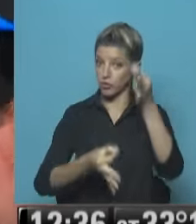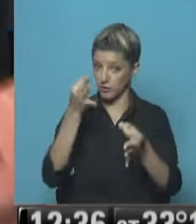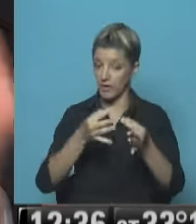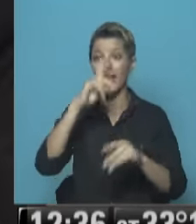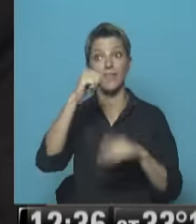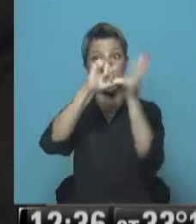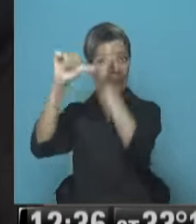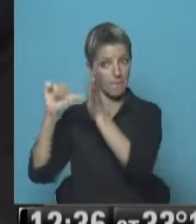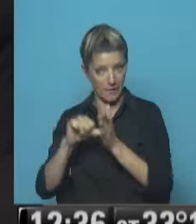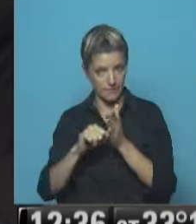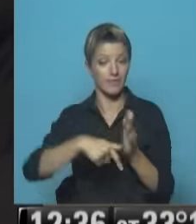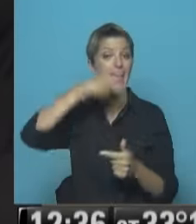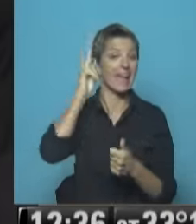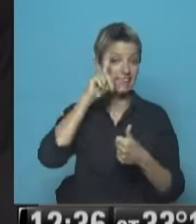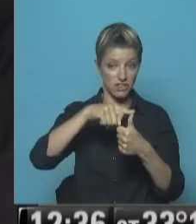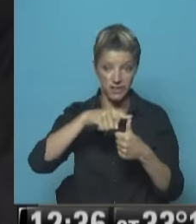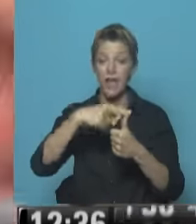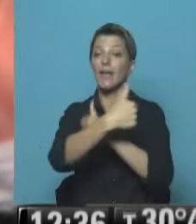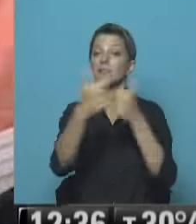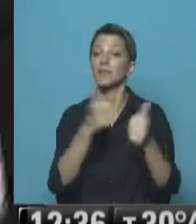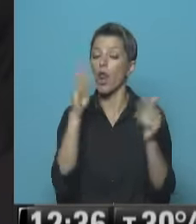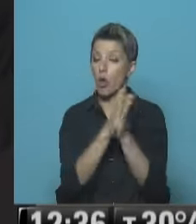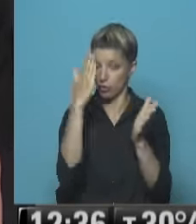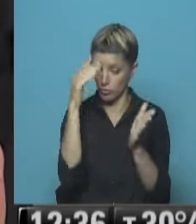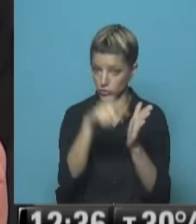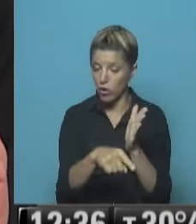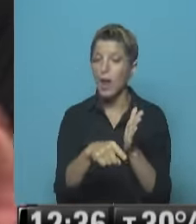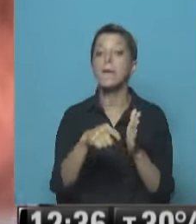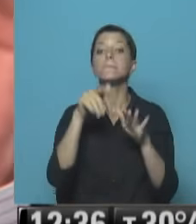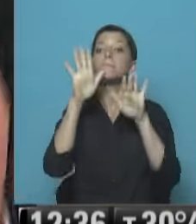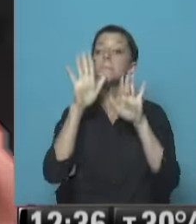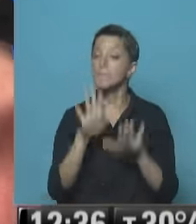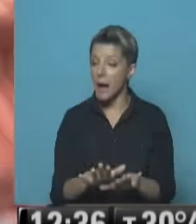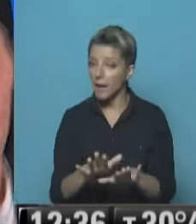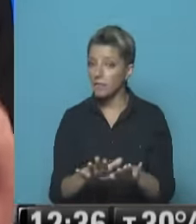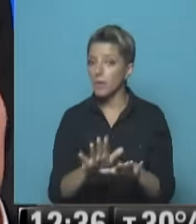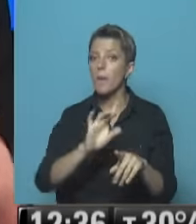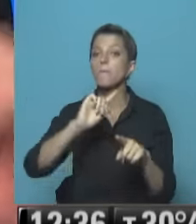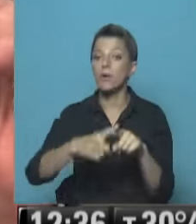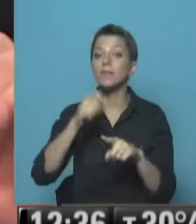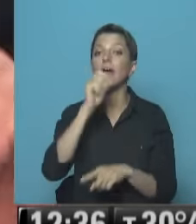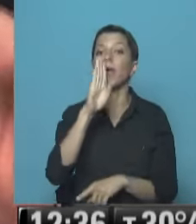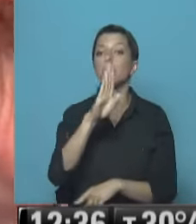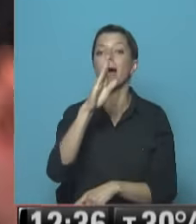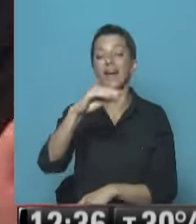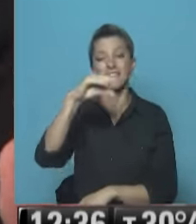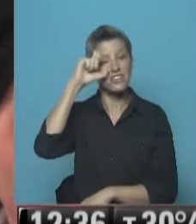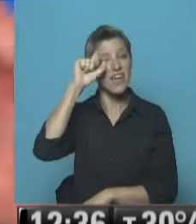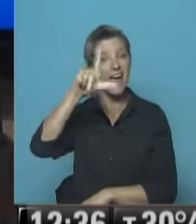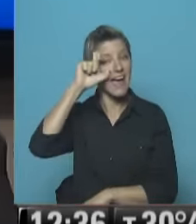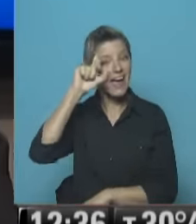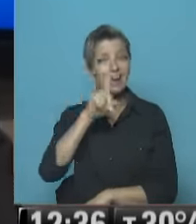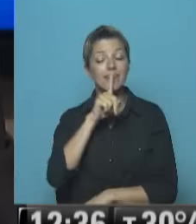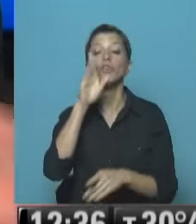varios países En Chile, el Tribunal Constitucional está frenando la política de Michel Bachelet Respecto de la gratuidad